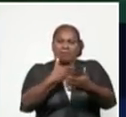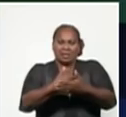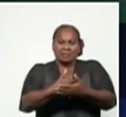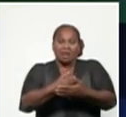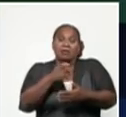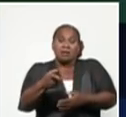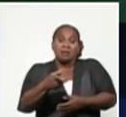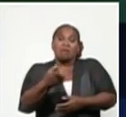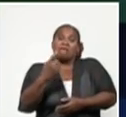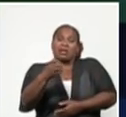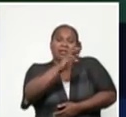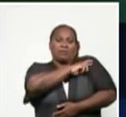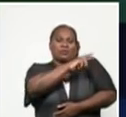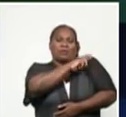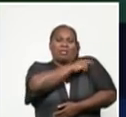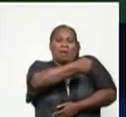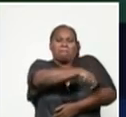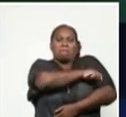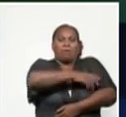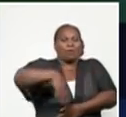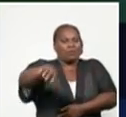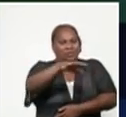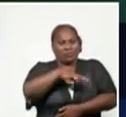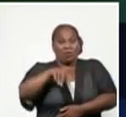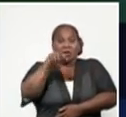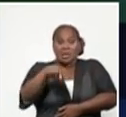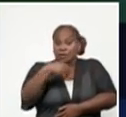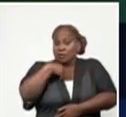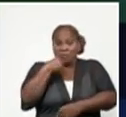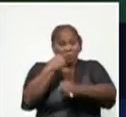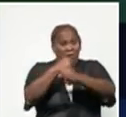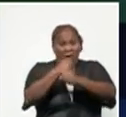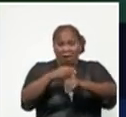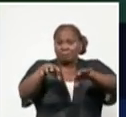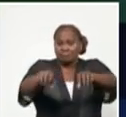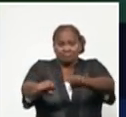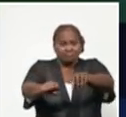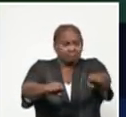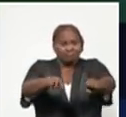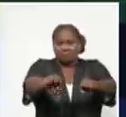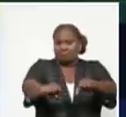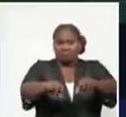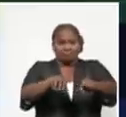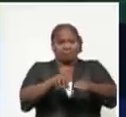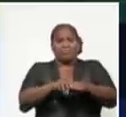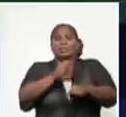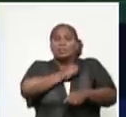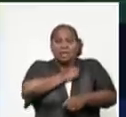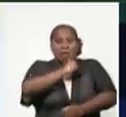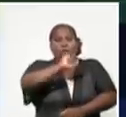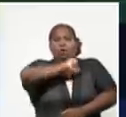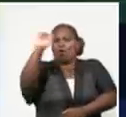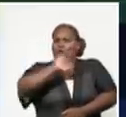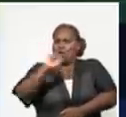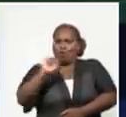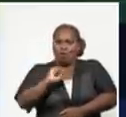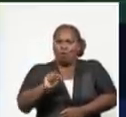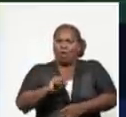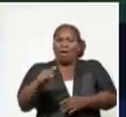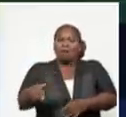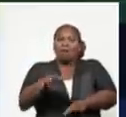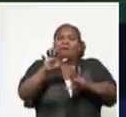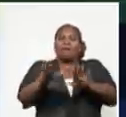elementos que nosotros tenemos que acorralar de manera inmediata si queremos vencer a este virus y evitar que nuestra población